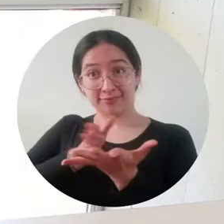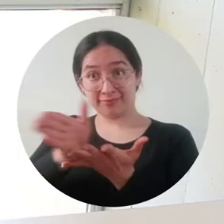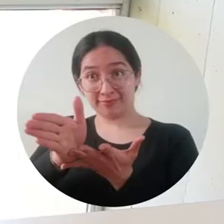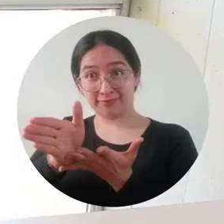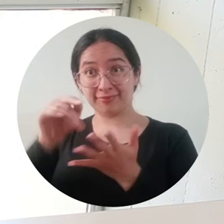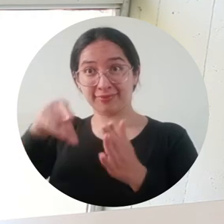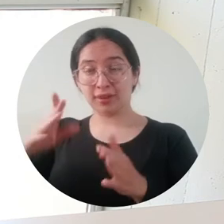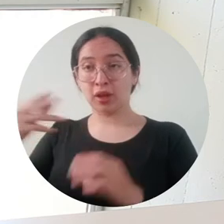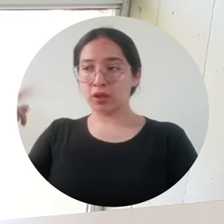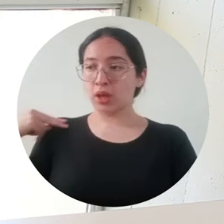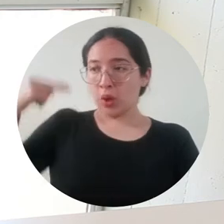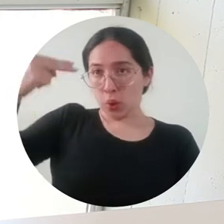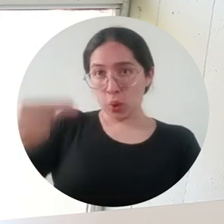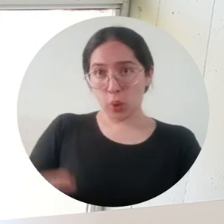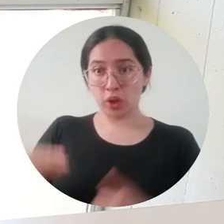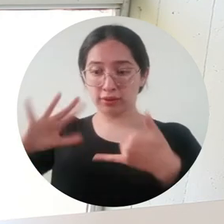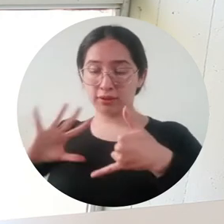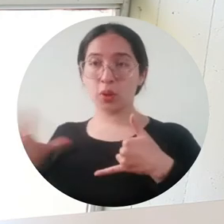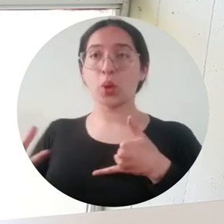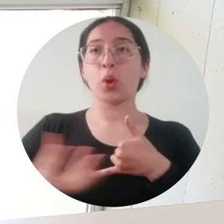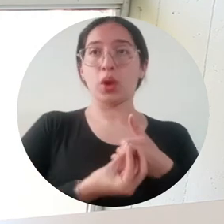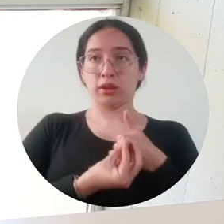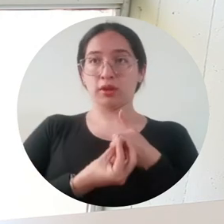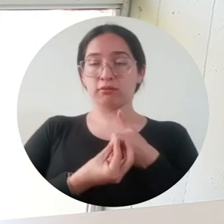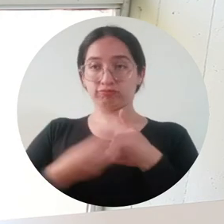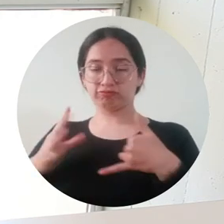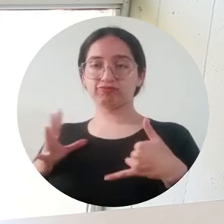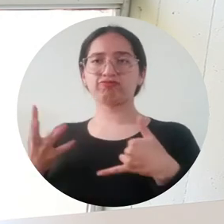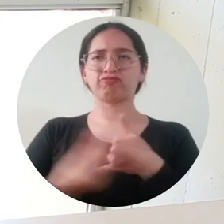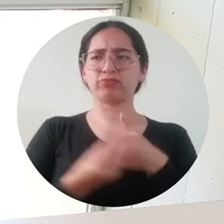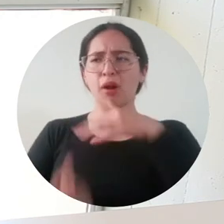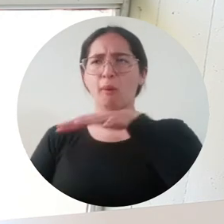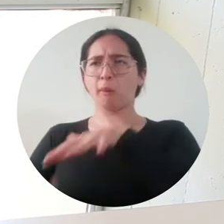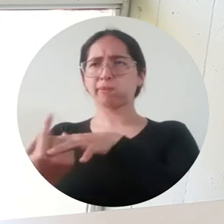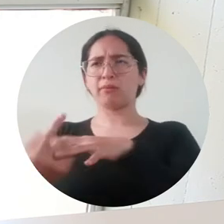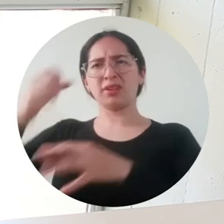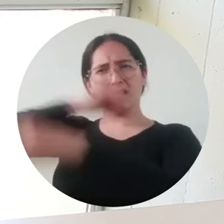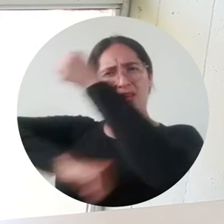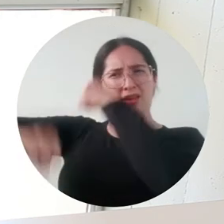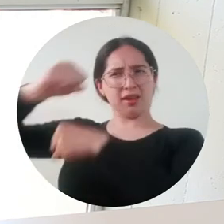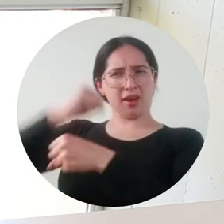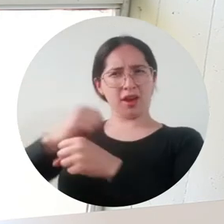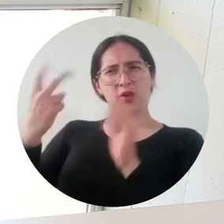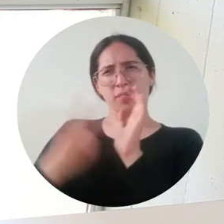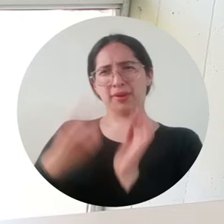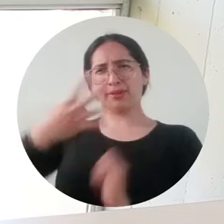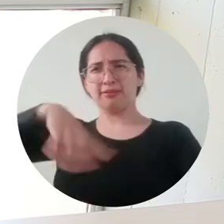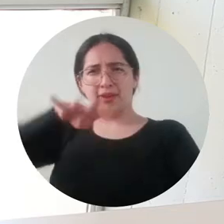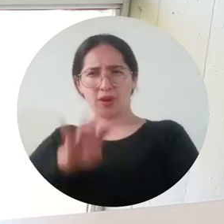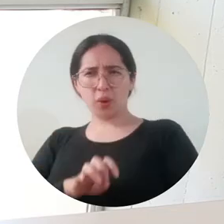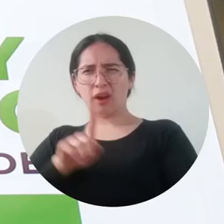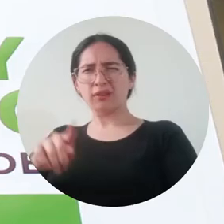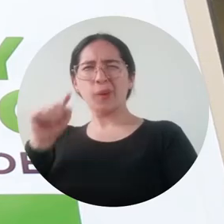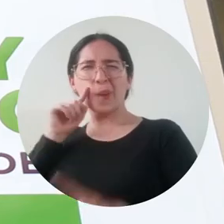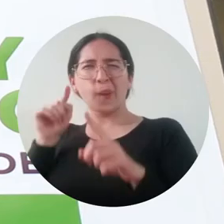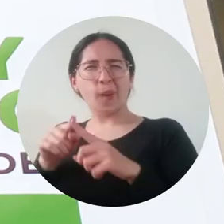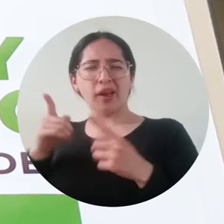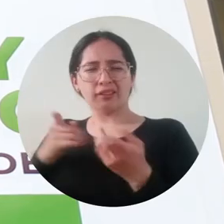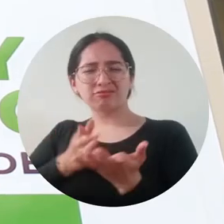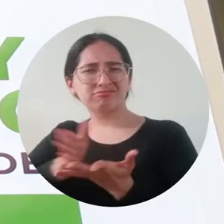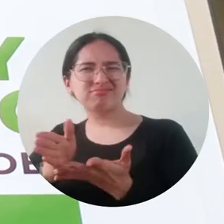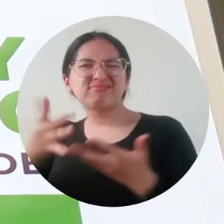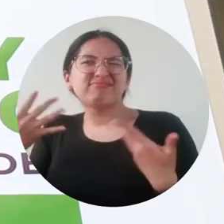El programa de Historia y Patrimonio fue creado a finales o a mediados de 2019. El